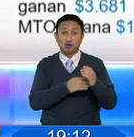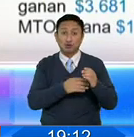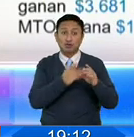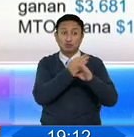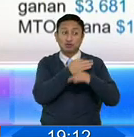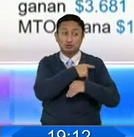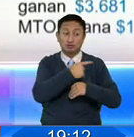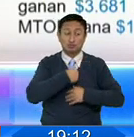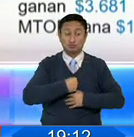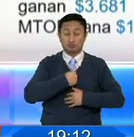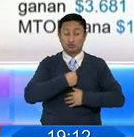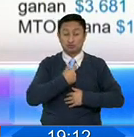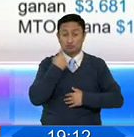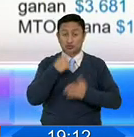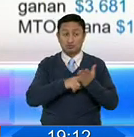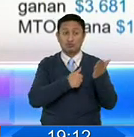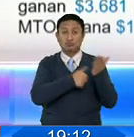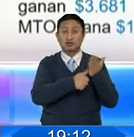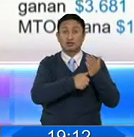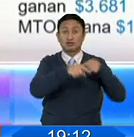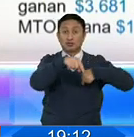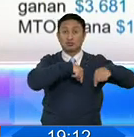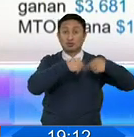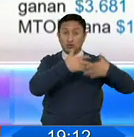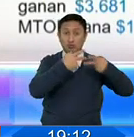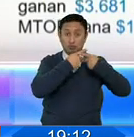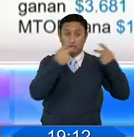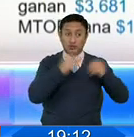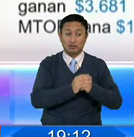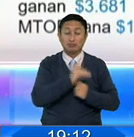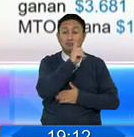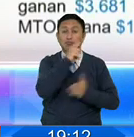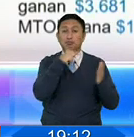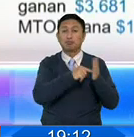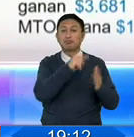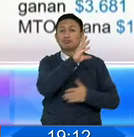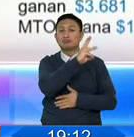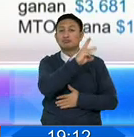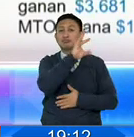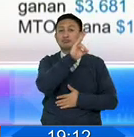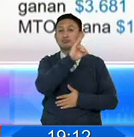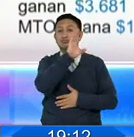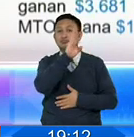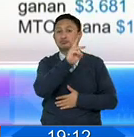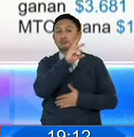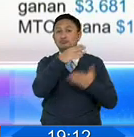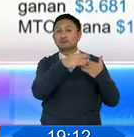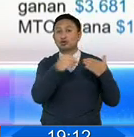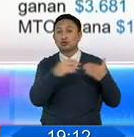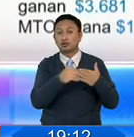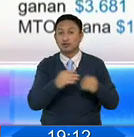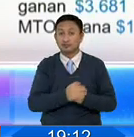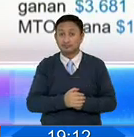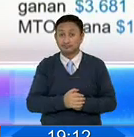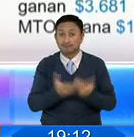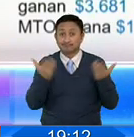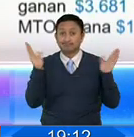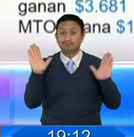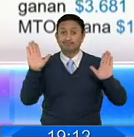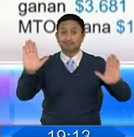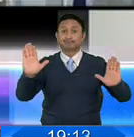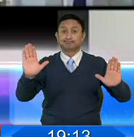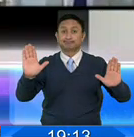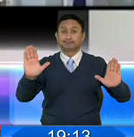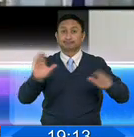ejecutiva, como es el Ministerio de Transporte y Obras Públicas, gana 1.676. Esa es la pura realidad.